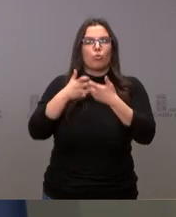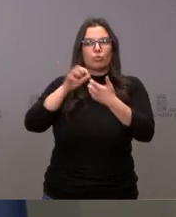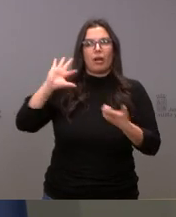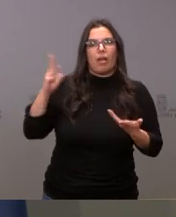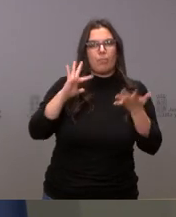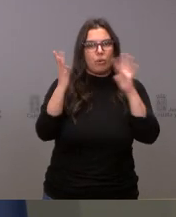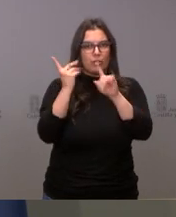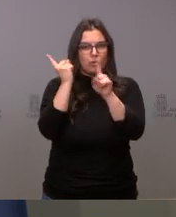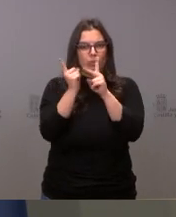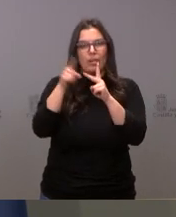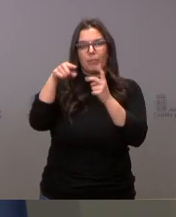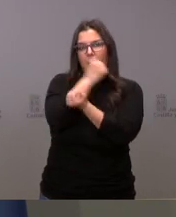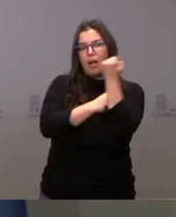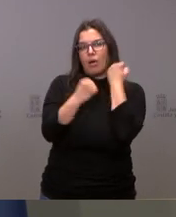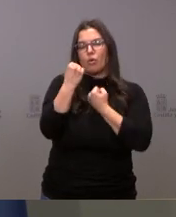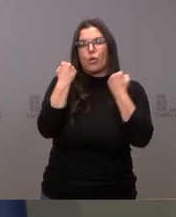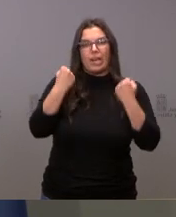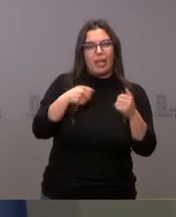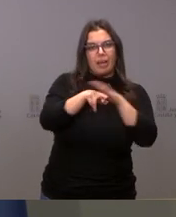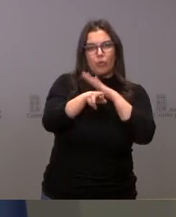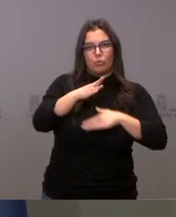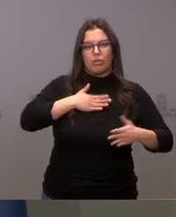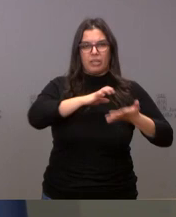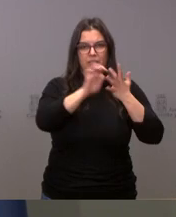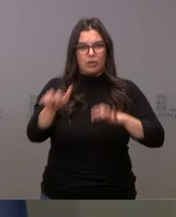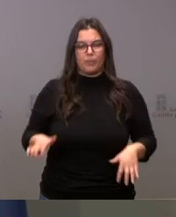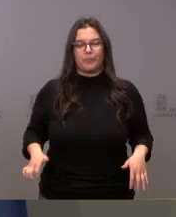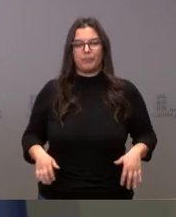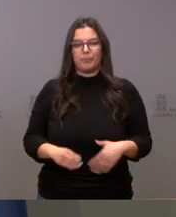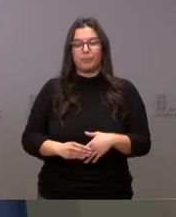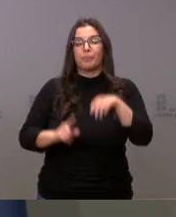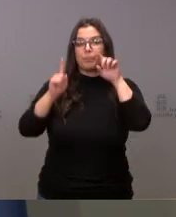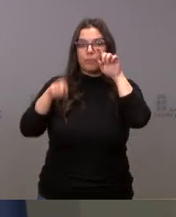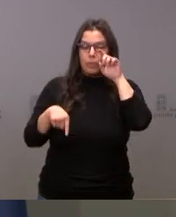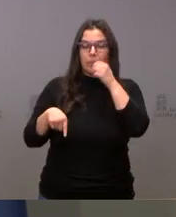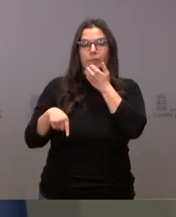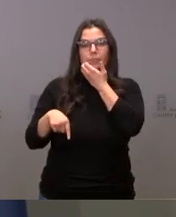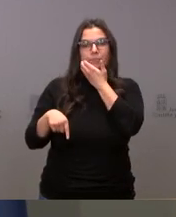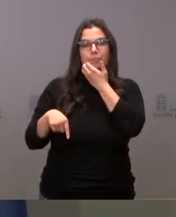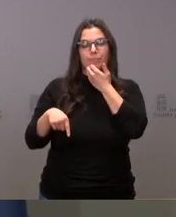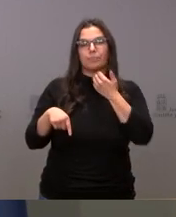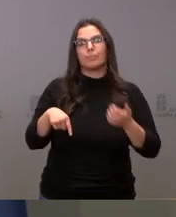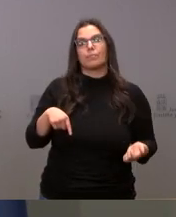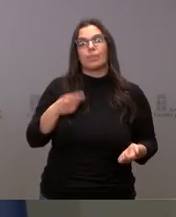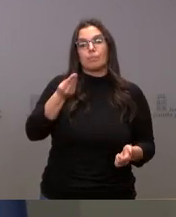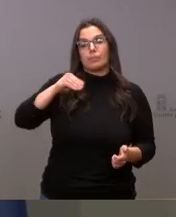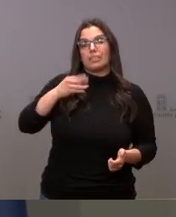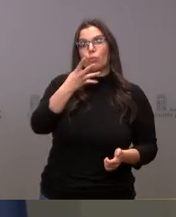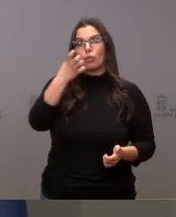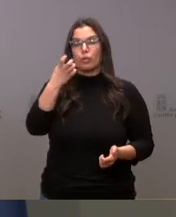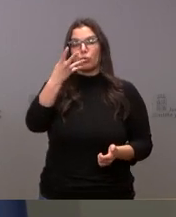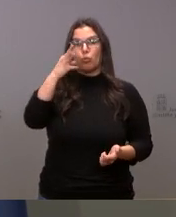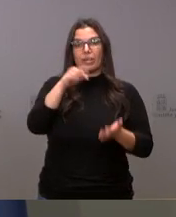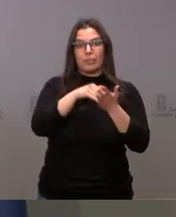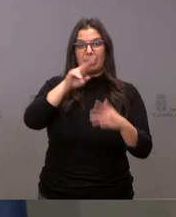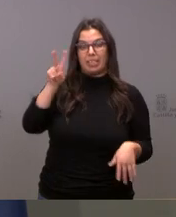ahorro energético y de recursos de nuestra comunidad. También se ha otorgado una aportación complementaria de 440